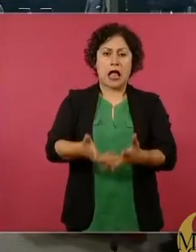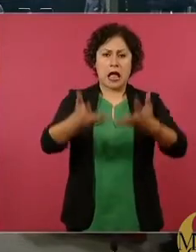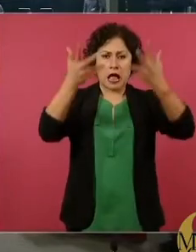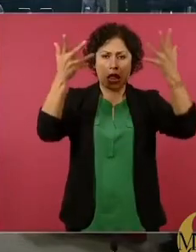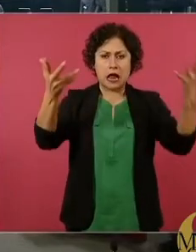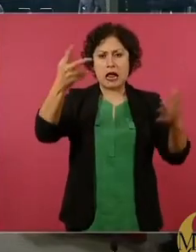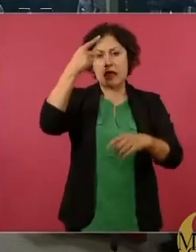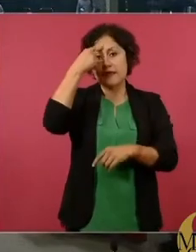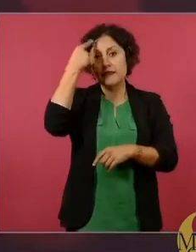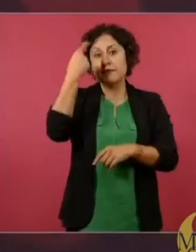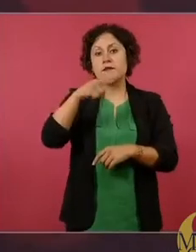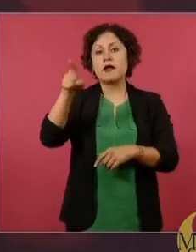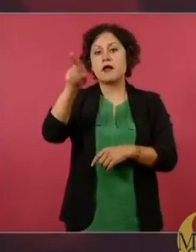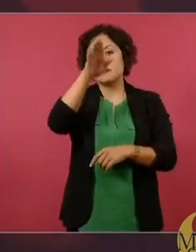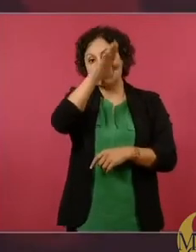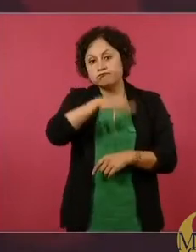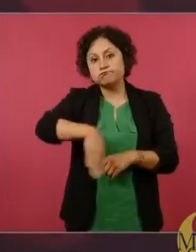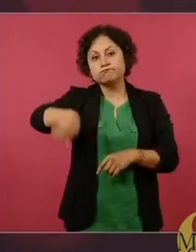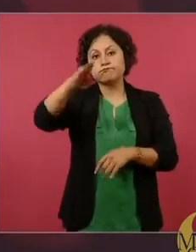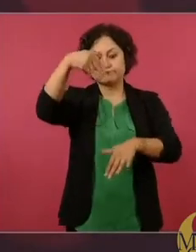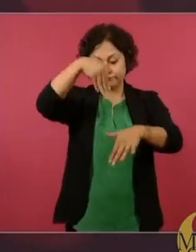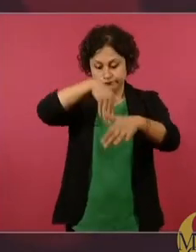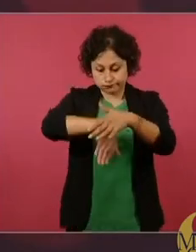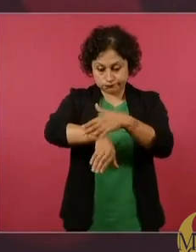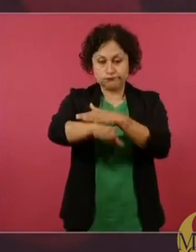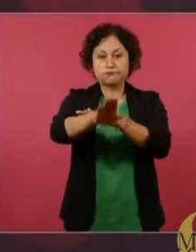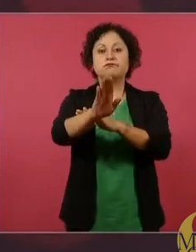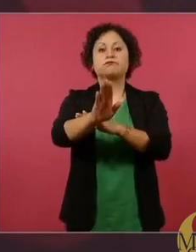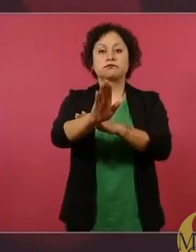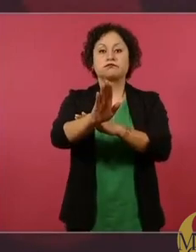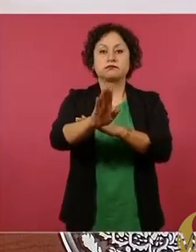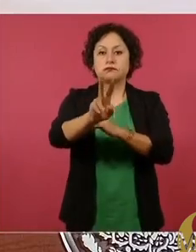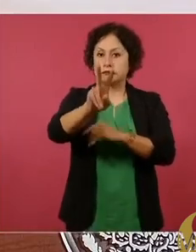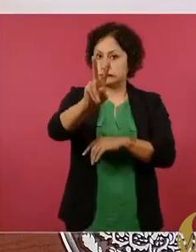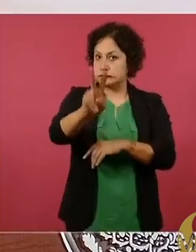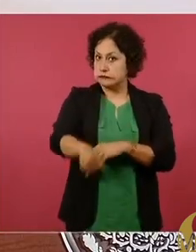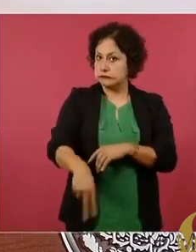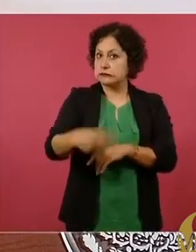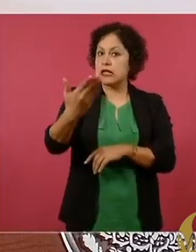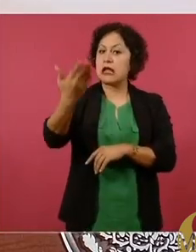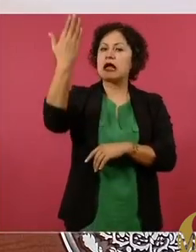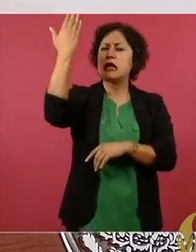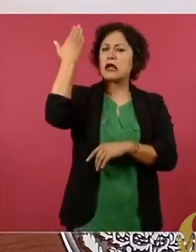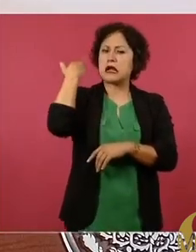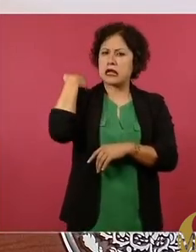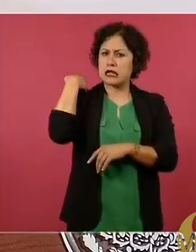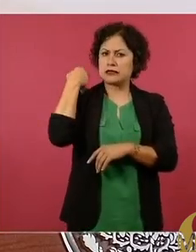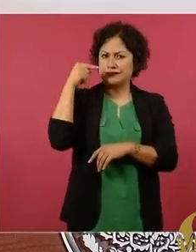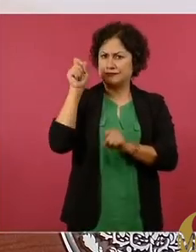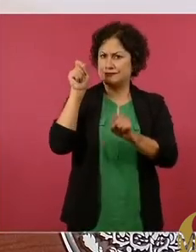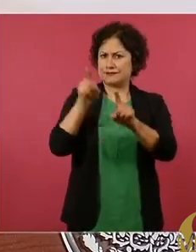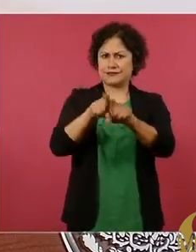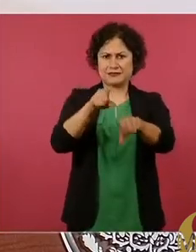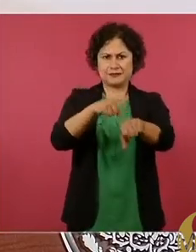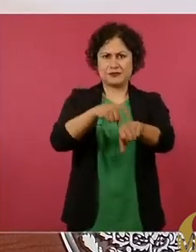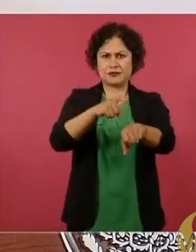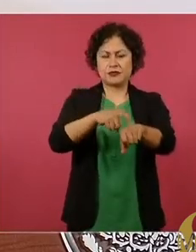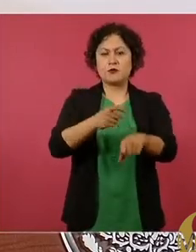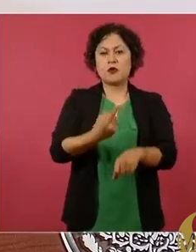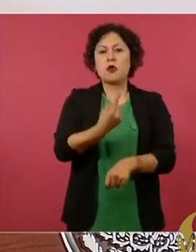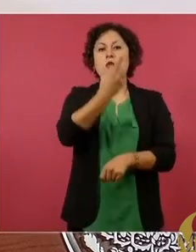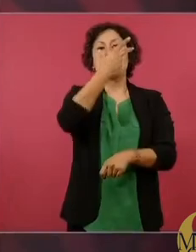Al grado de que en aquel entonces uno de nuestros críticos, conductores de un programa de radio,